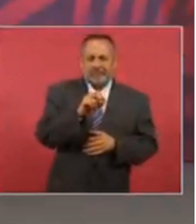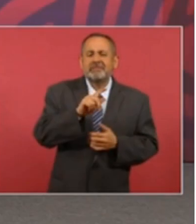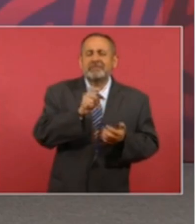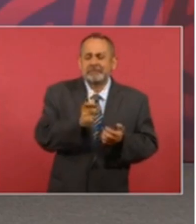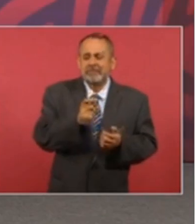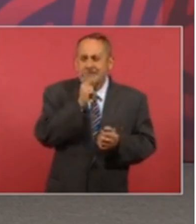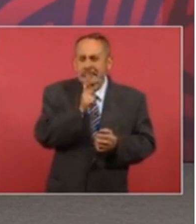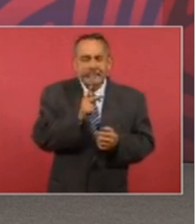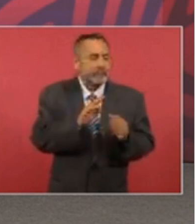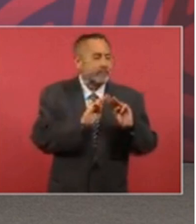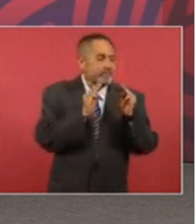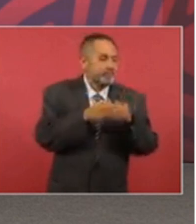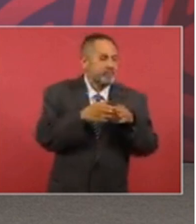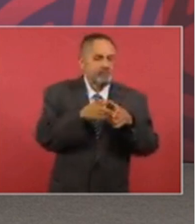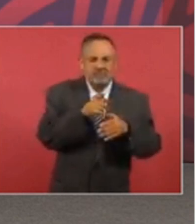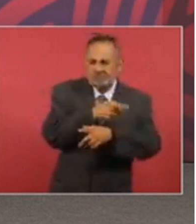hablamos de otras cosas